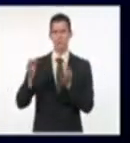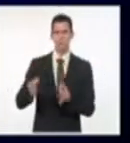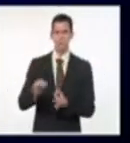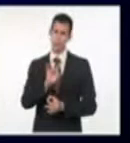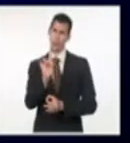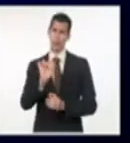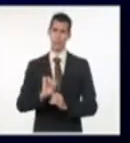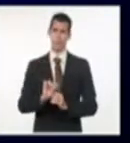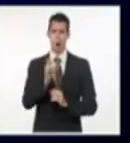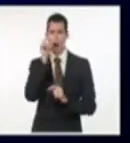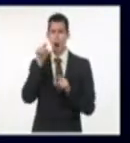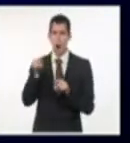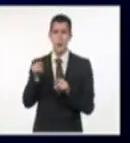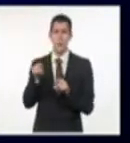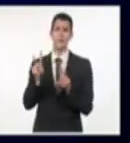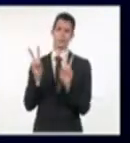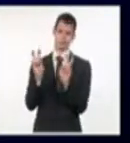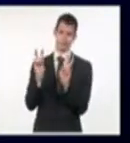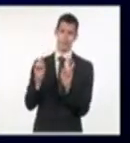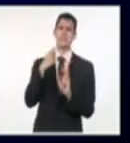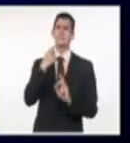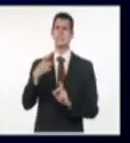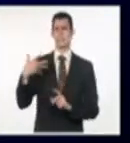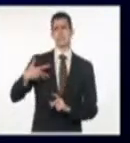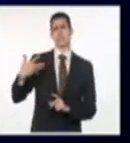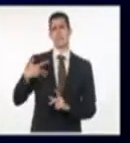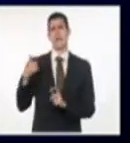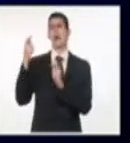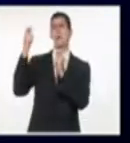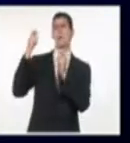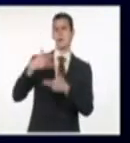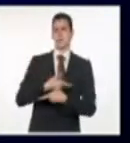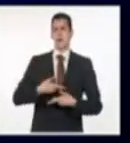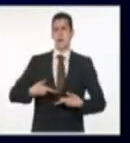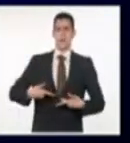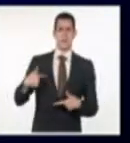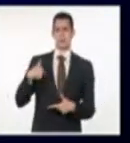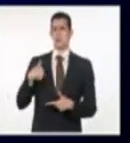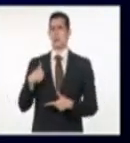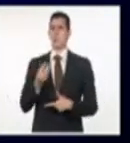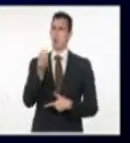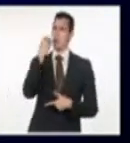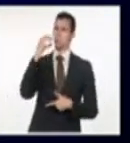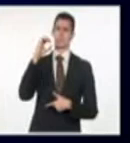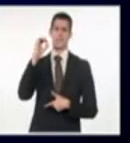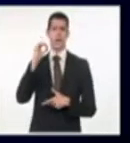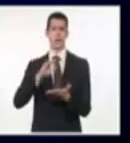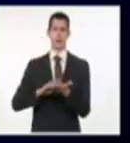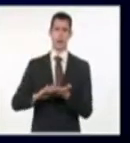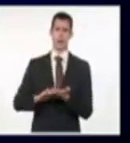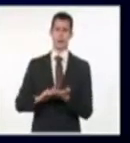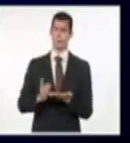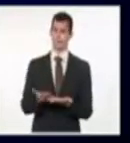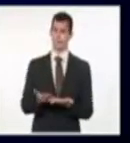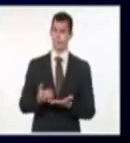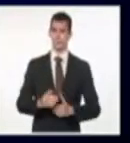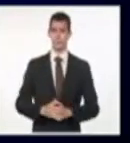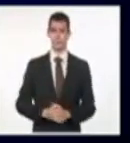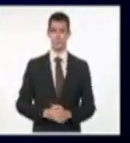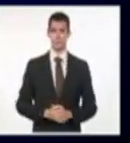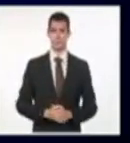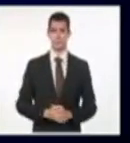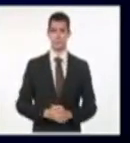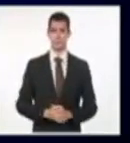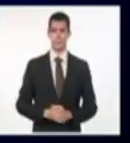Alcántara, el presunto huelguista de la alta hemoglobina. Aquí está. Busquen el documento completo. En estas páginas, en unos minutos lo